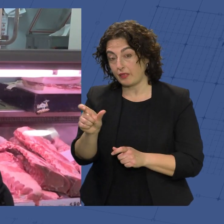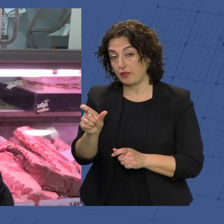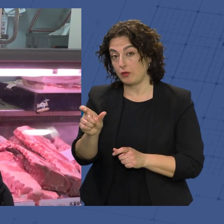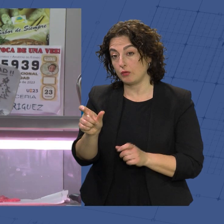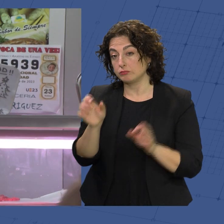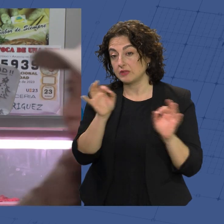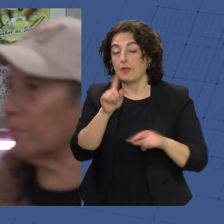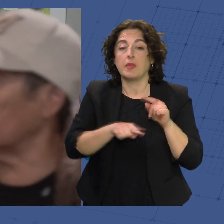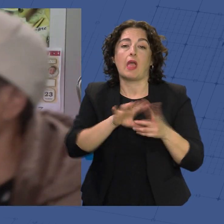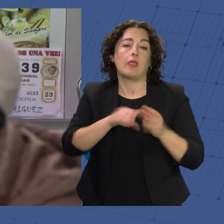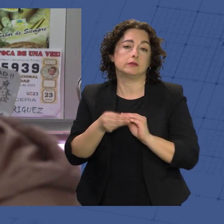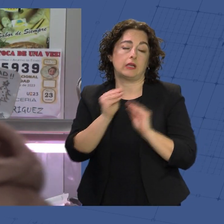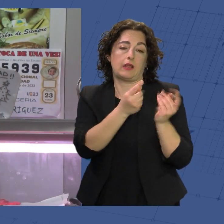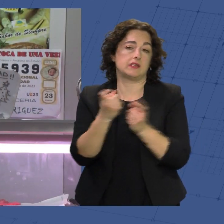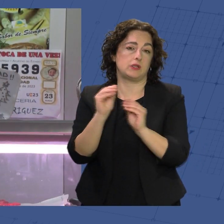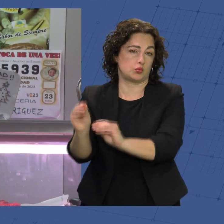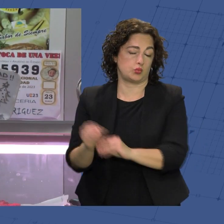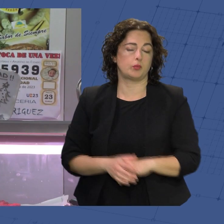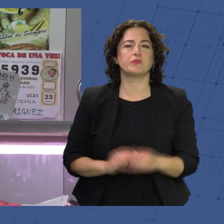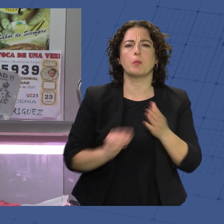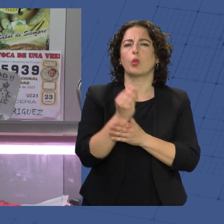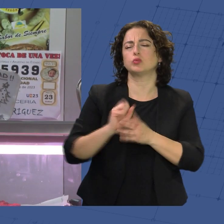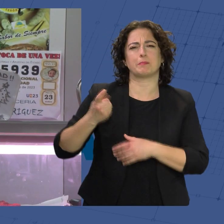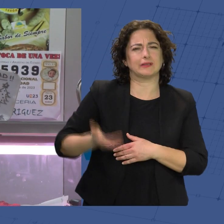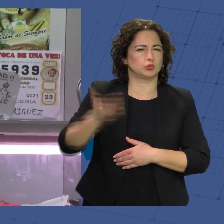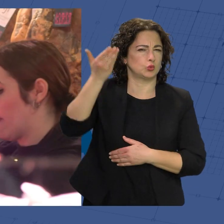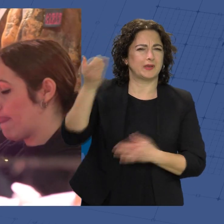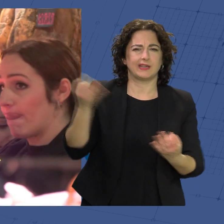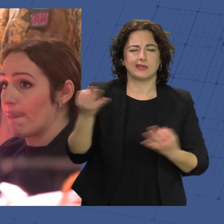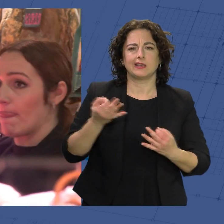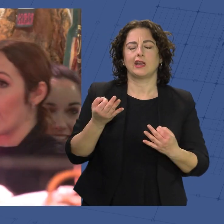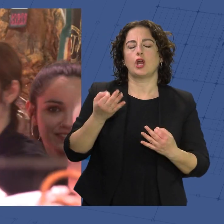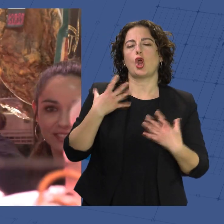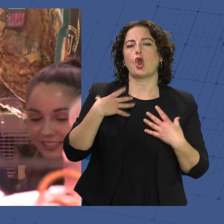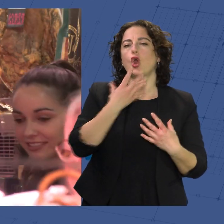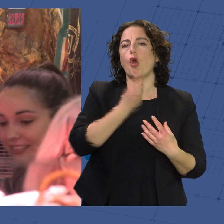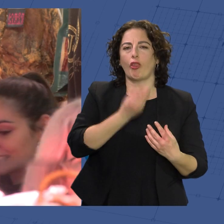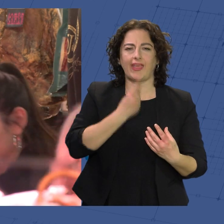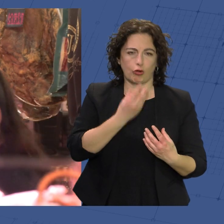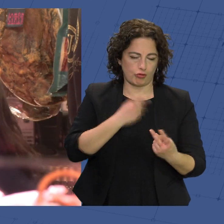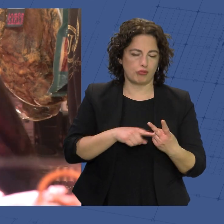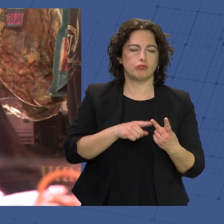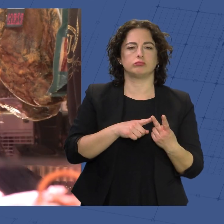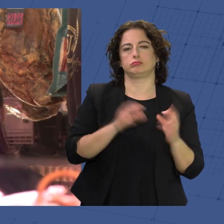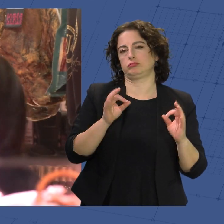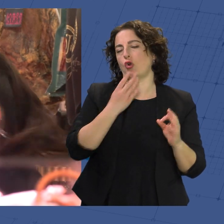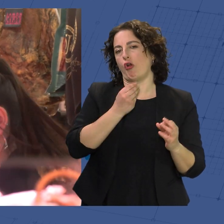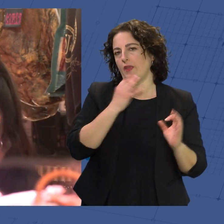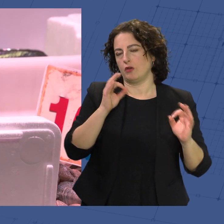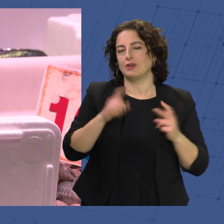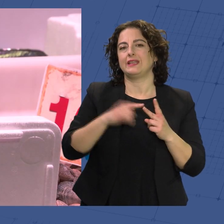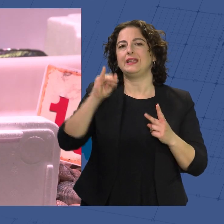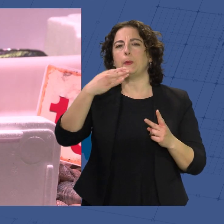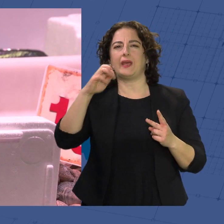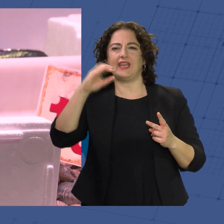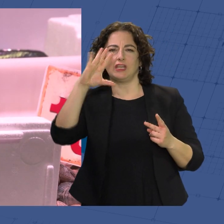según las necesidades de cada persona. Los productos que más se encarecen estos días son el cordero, el rey de las cenas y comidas navideñas, los ibéricos